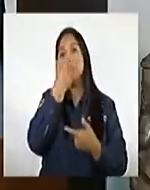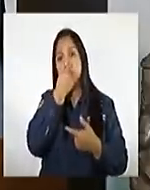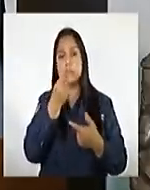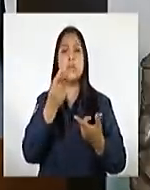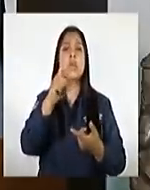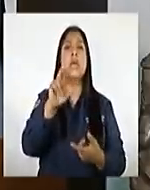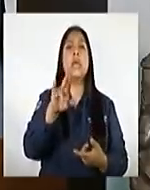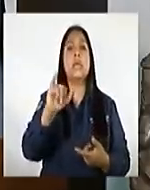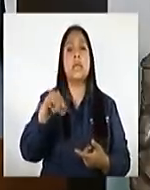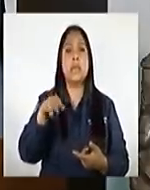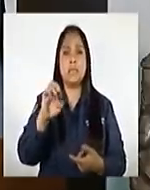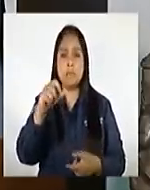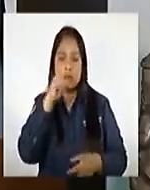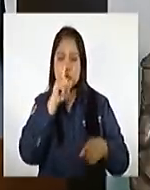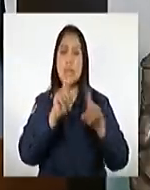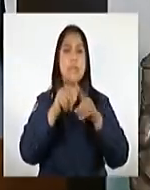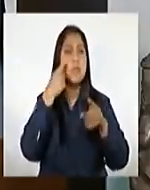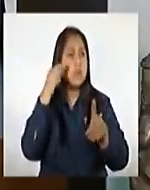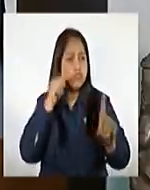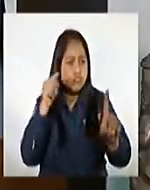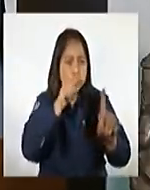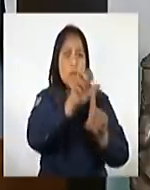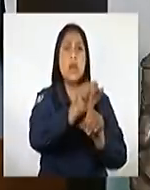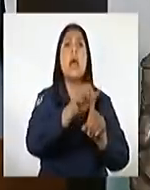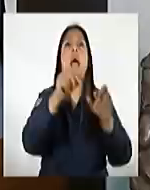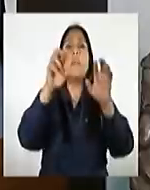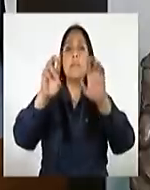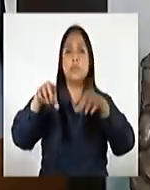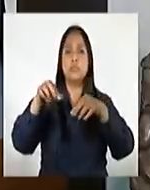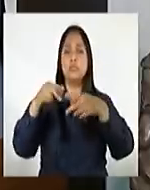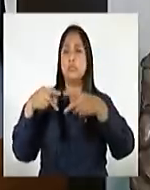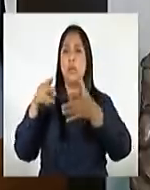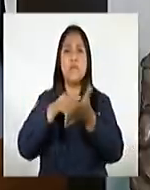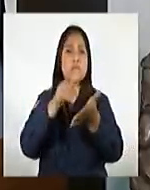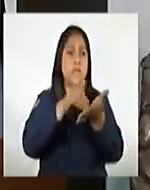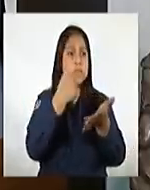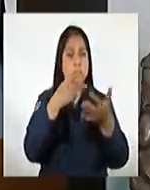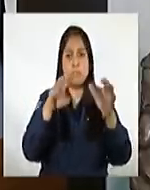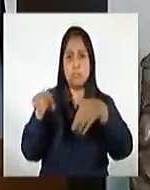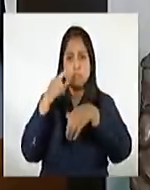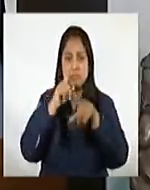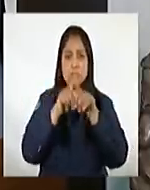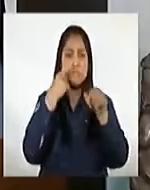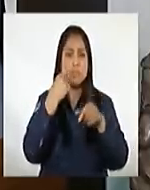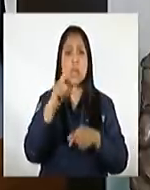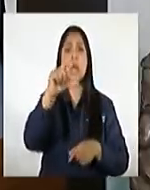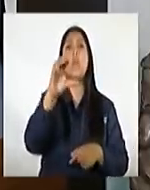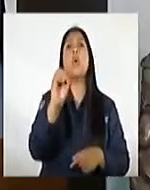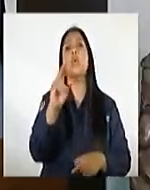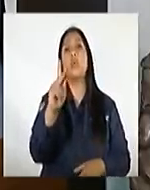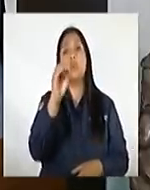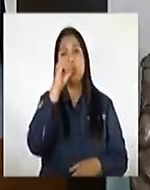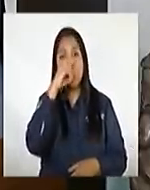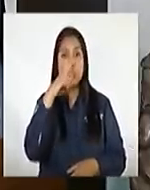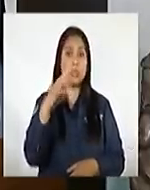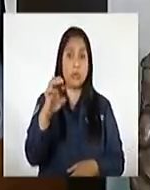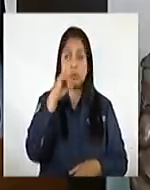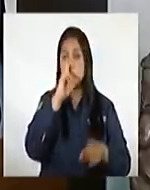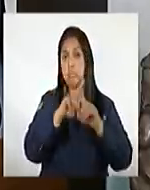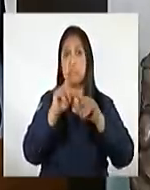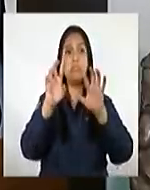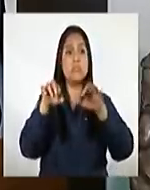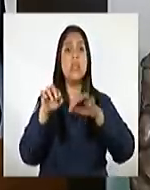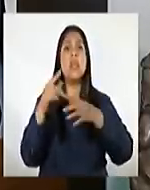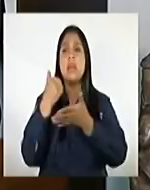narcotráfico, la persecución de los traficantes de personas o coyotes y atender las causas históricas estructurales que han provocado la